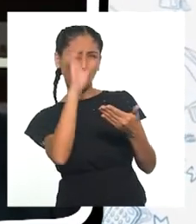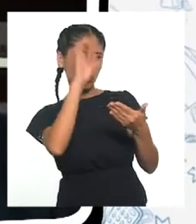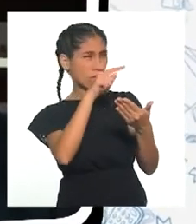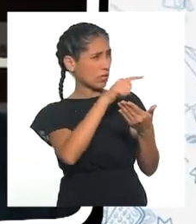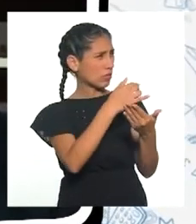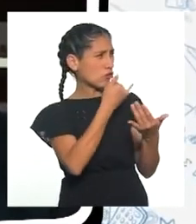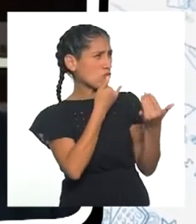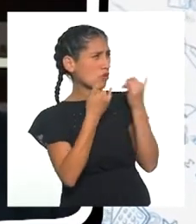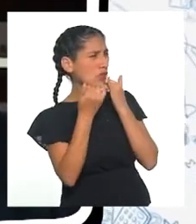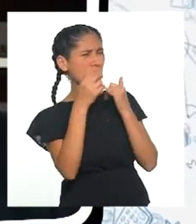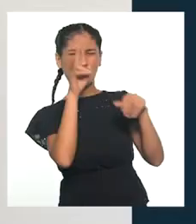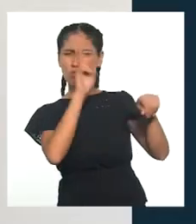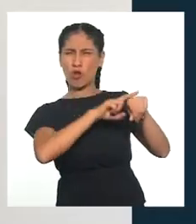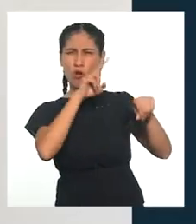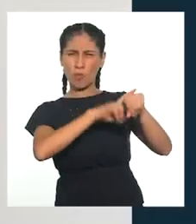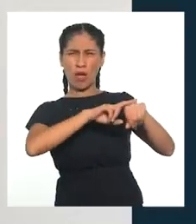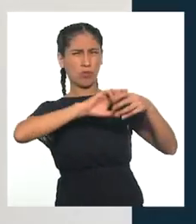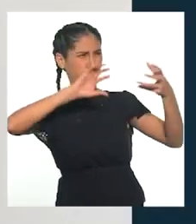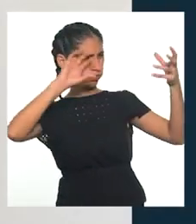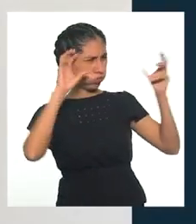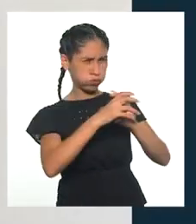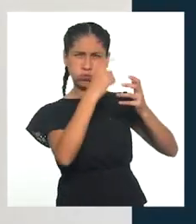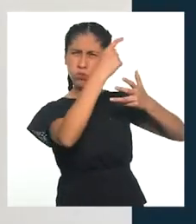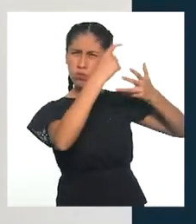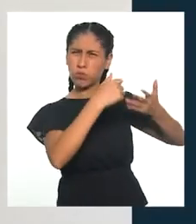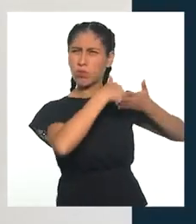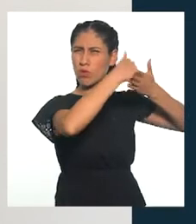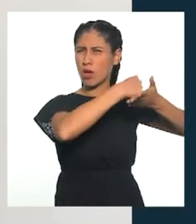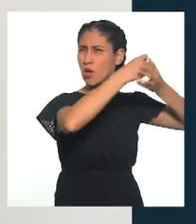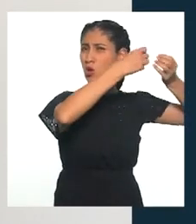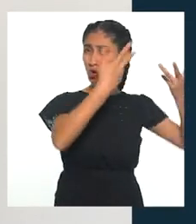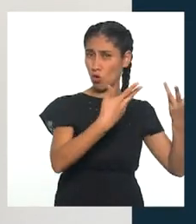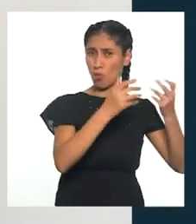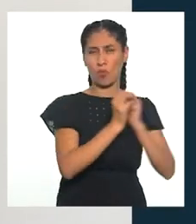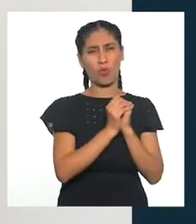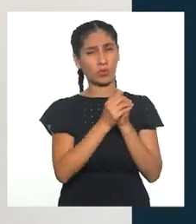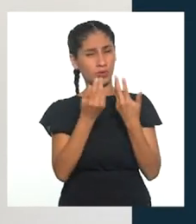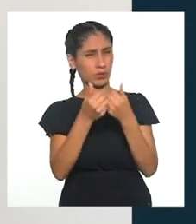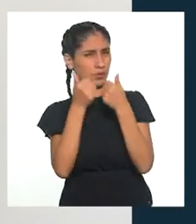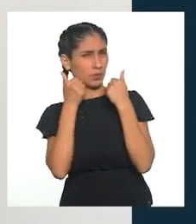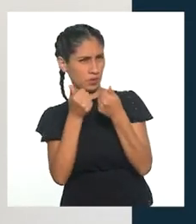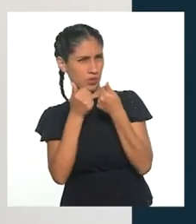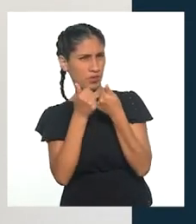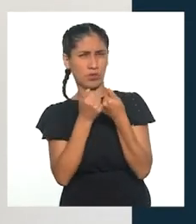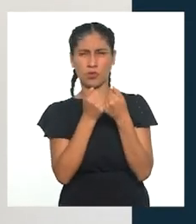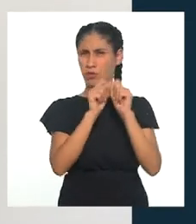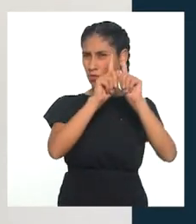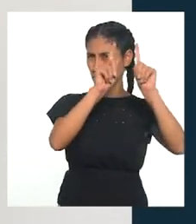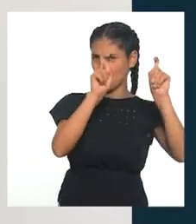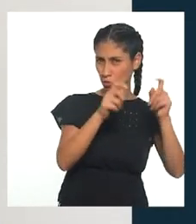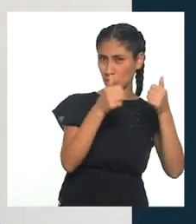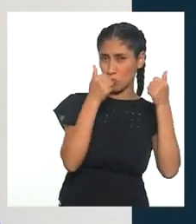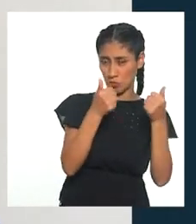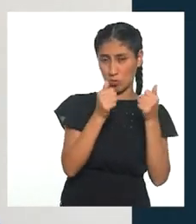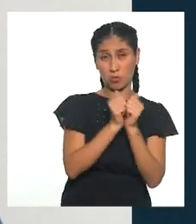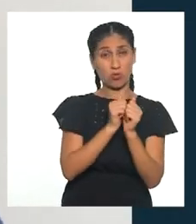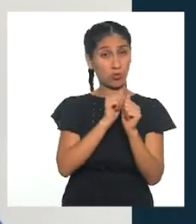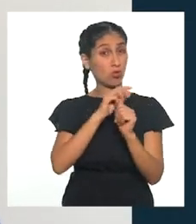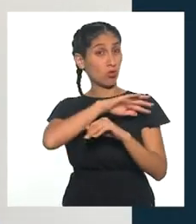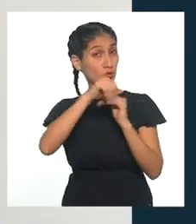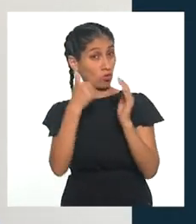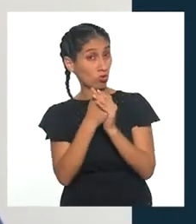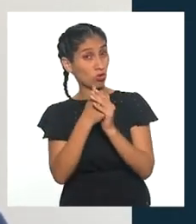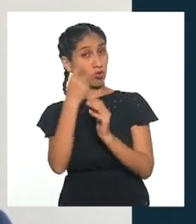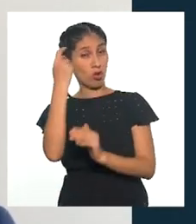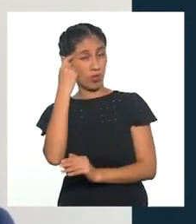o inmediatas. Es bueno plantearse ese tipo de preguntas, porque no solo debemos seguir los pasos de una metodología u